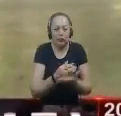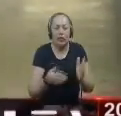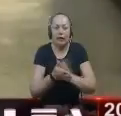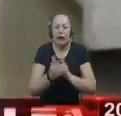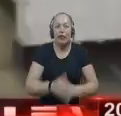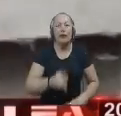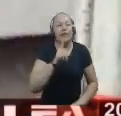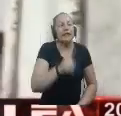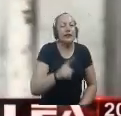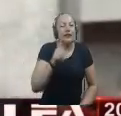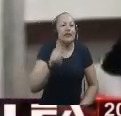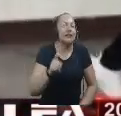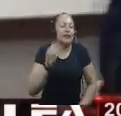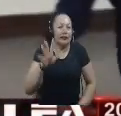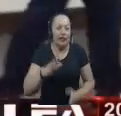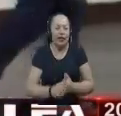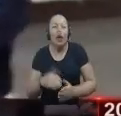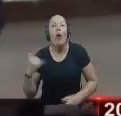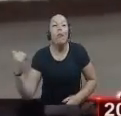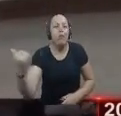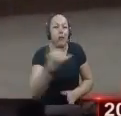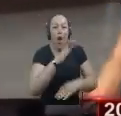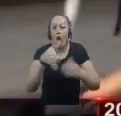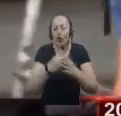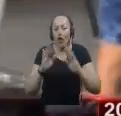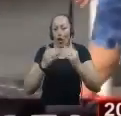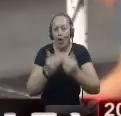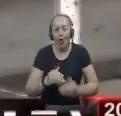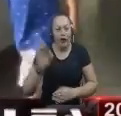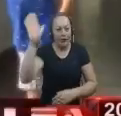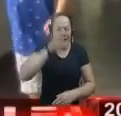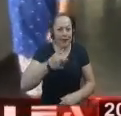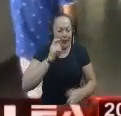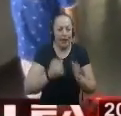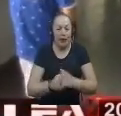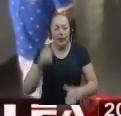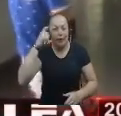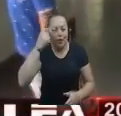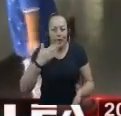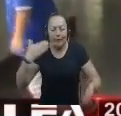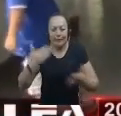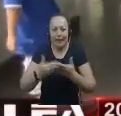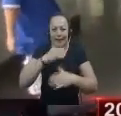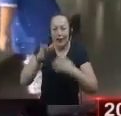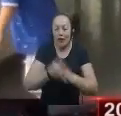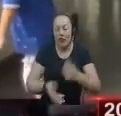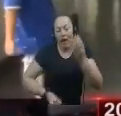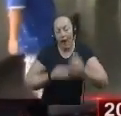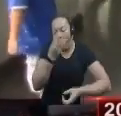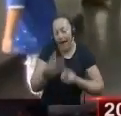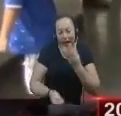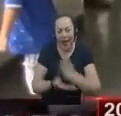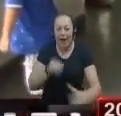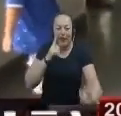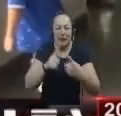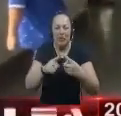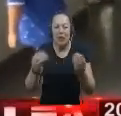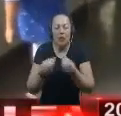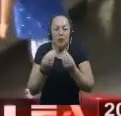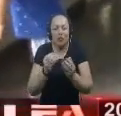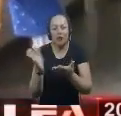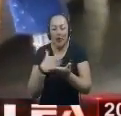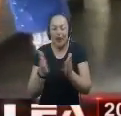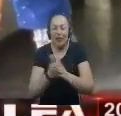165 Instituciones Educativas De Caldas El gobernador De Caldas Guido Echever Piedradita Expresó Que el objetivo De esta colección